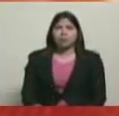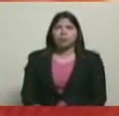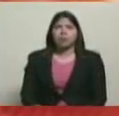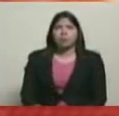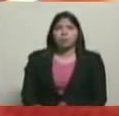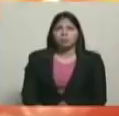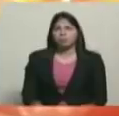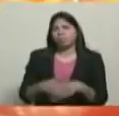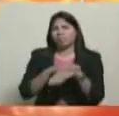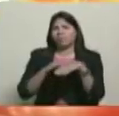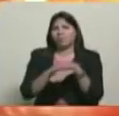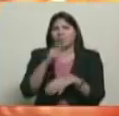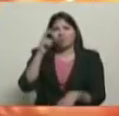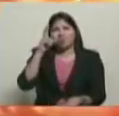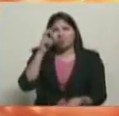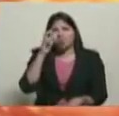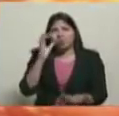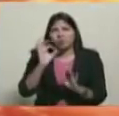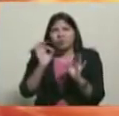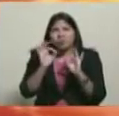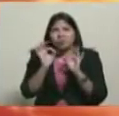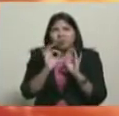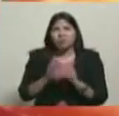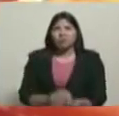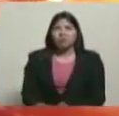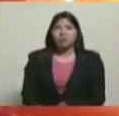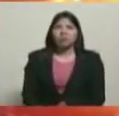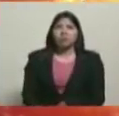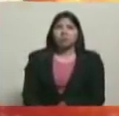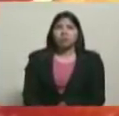Afortunadamente, las calles están tranquilas. nosotros...